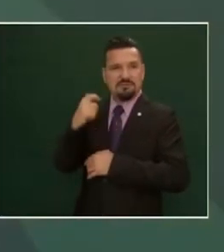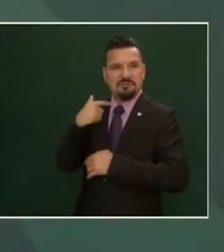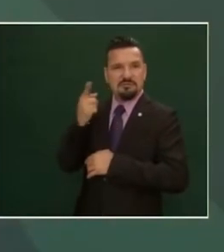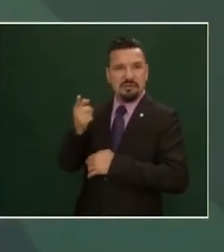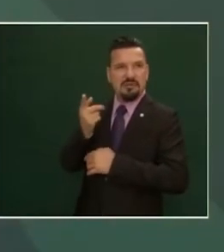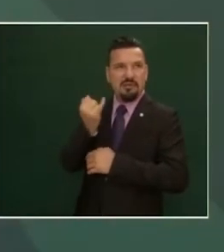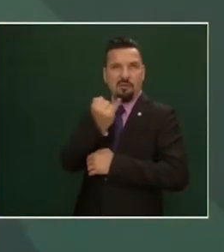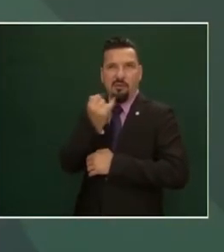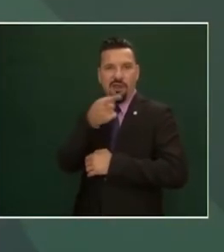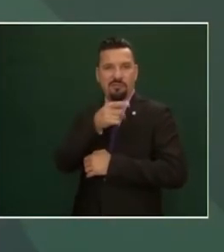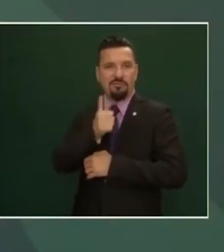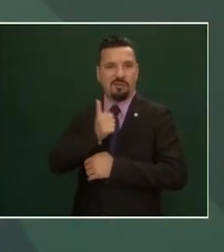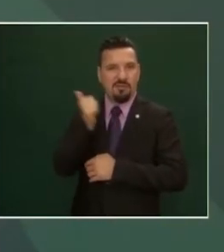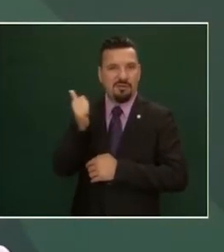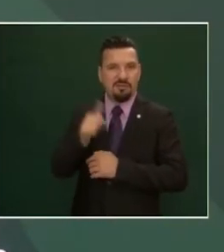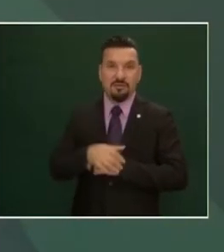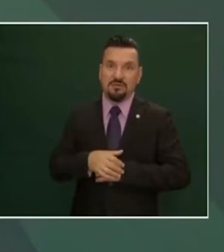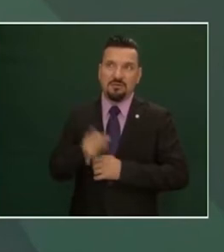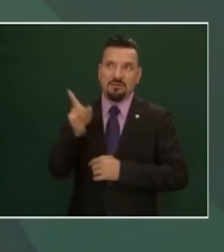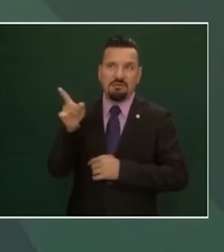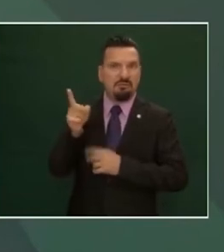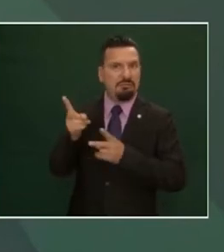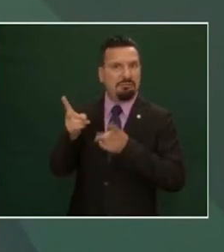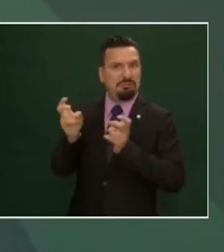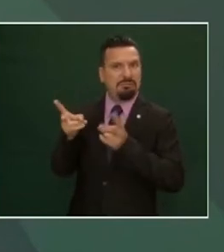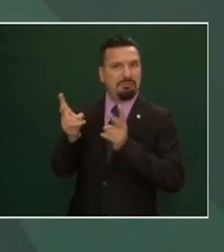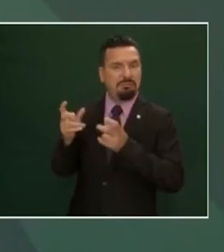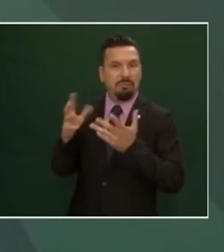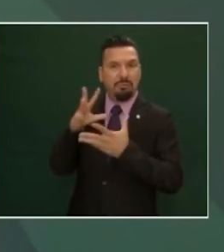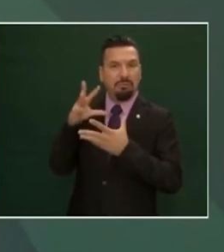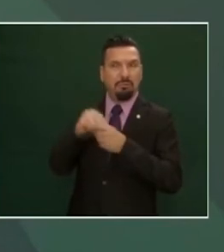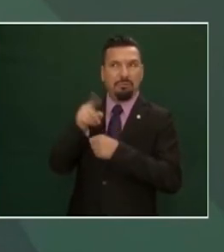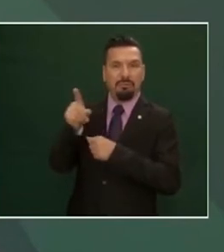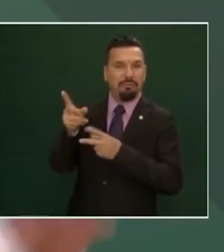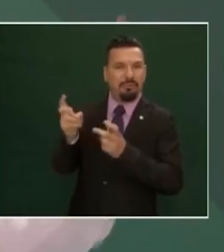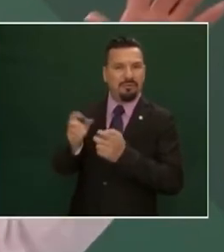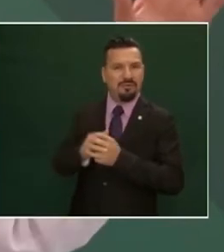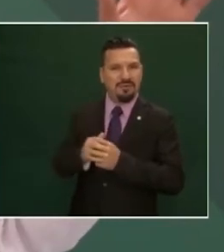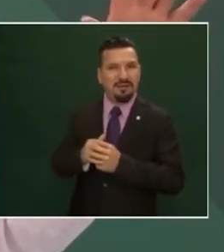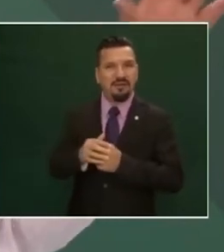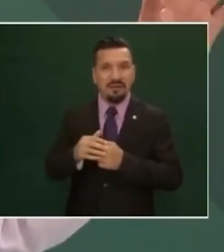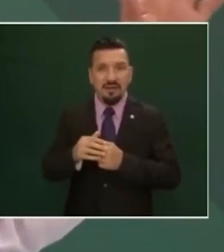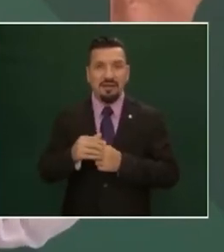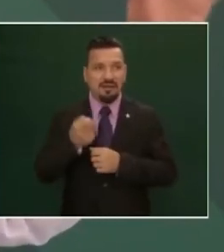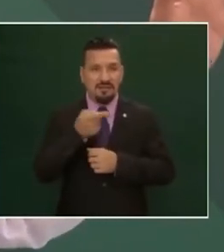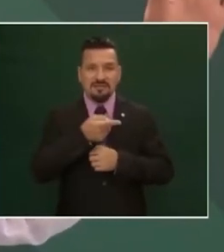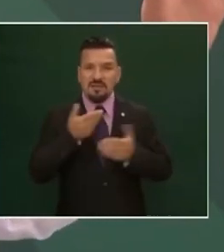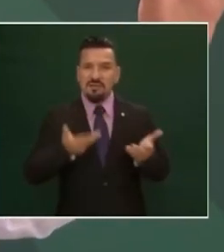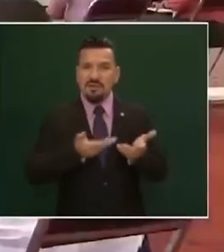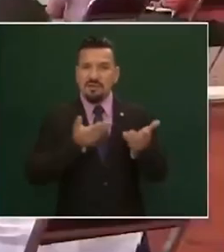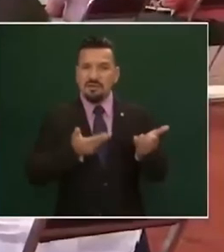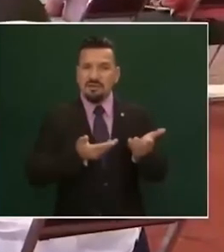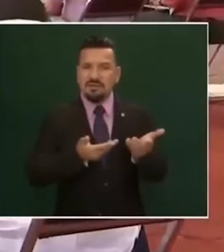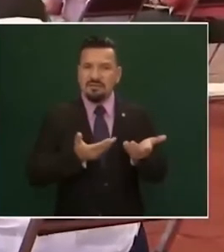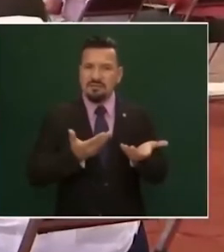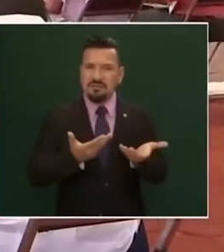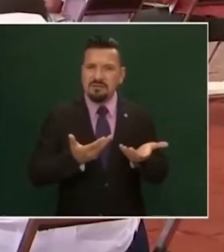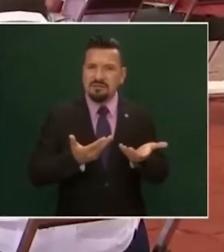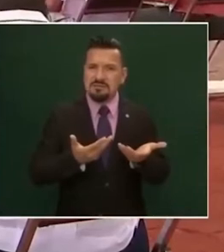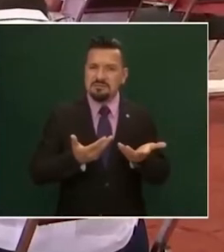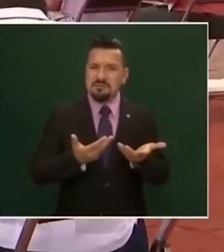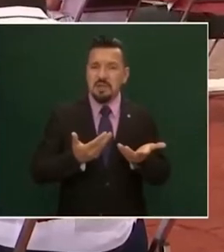un reverendo ladrón no perdían su respetabilidad